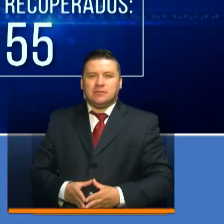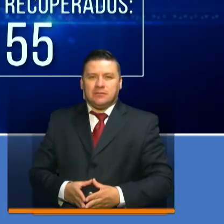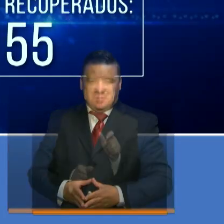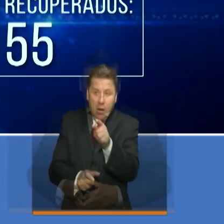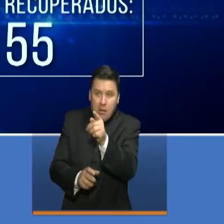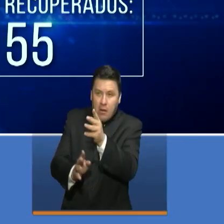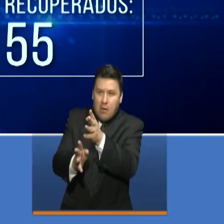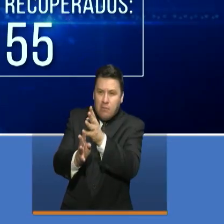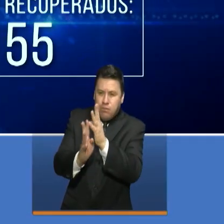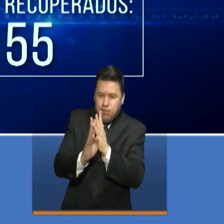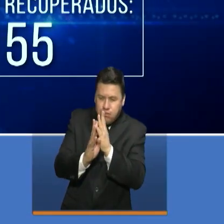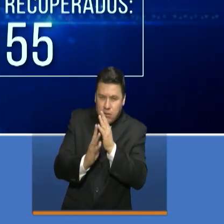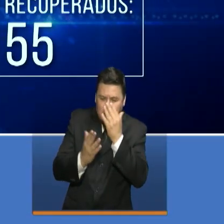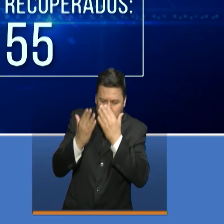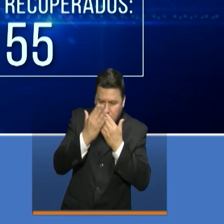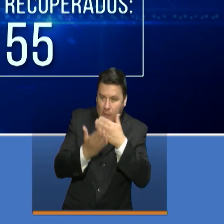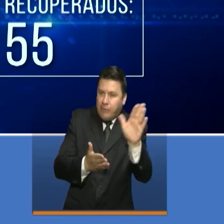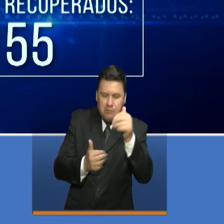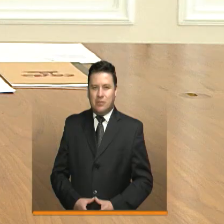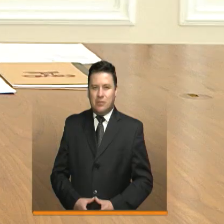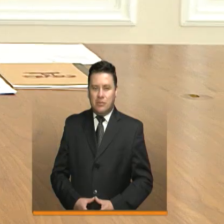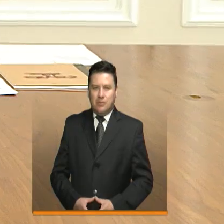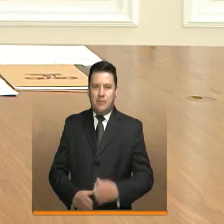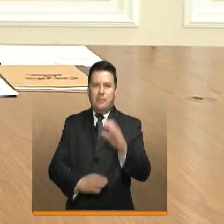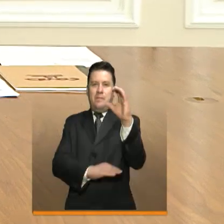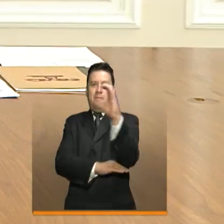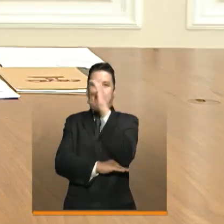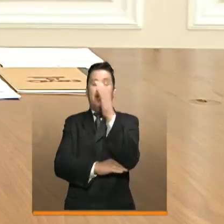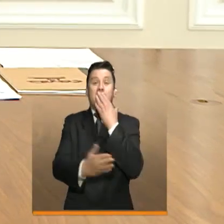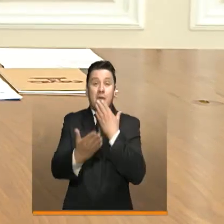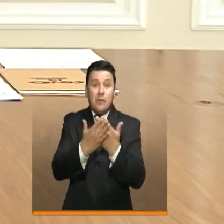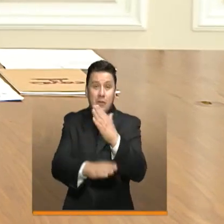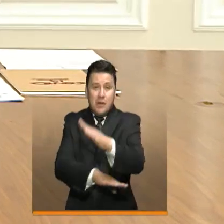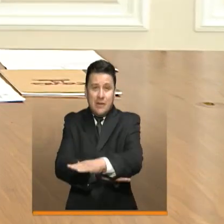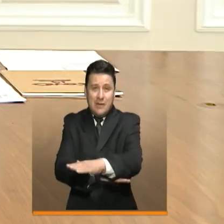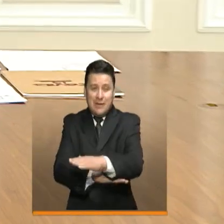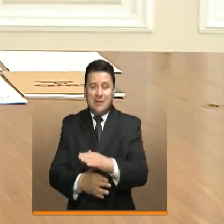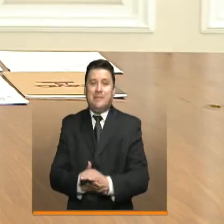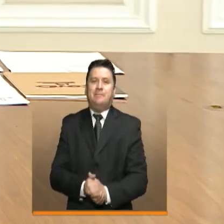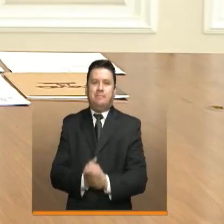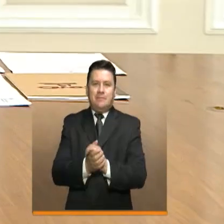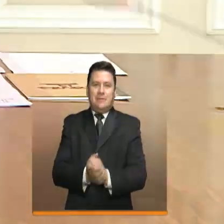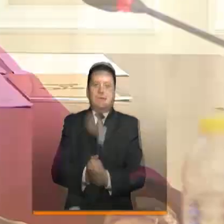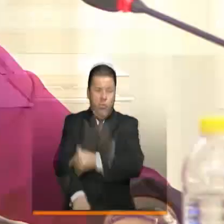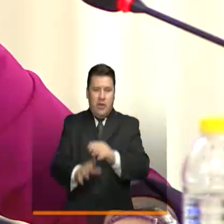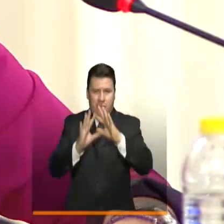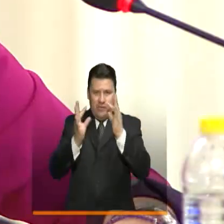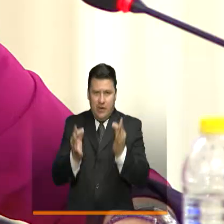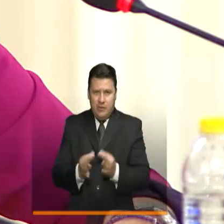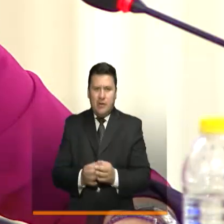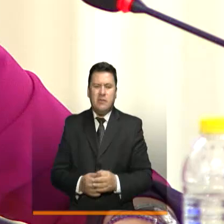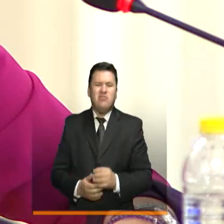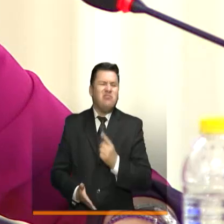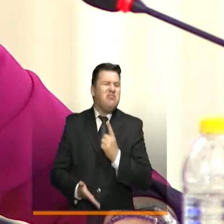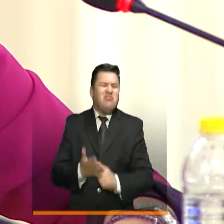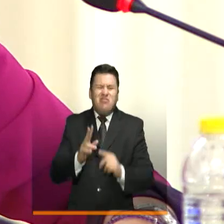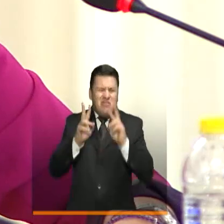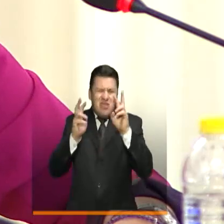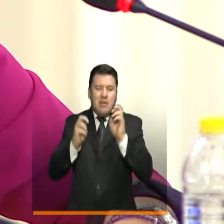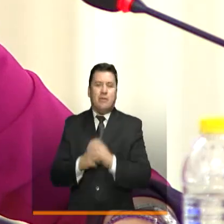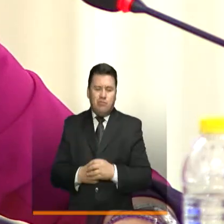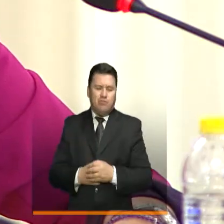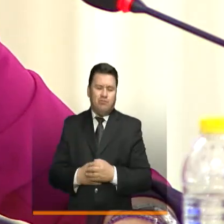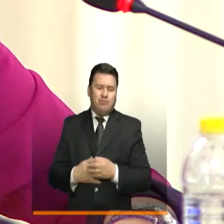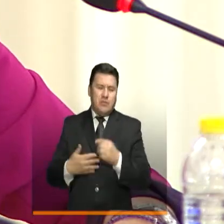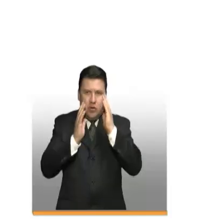El pasado 2 de abril, durante el programa de televisión del presidente Iván Duque, Prevención y Acción, la ministra del Interior, Alicia Arango,